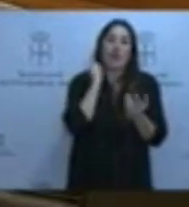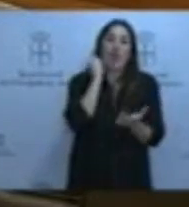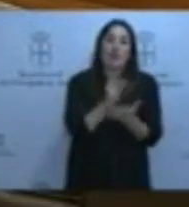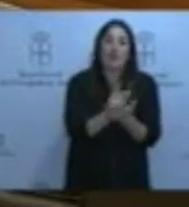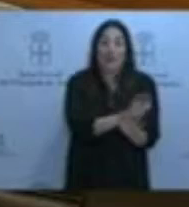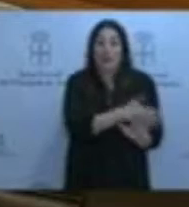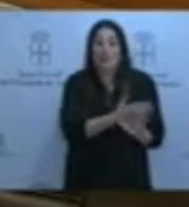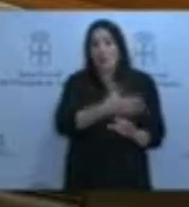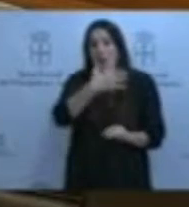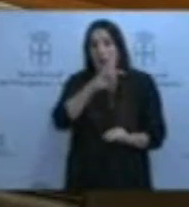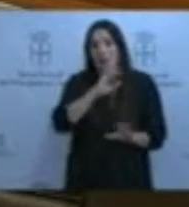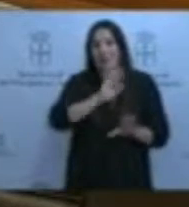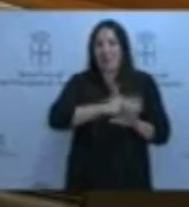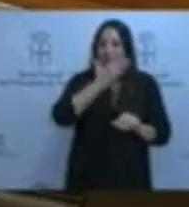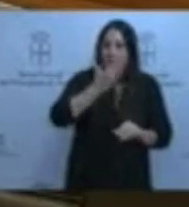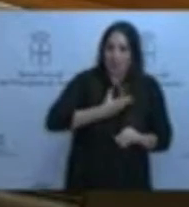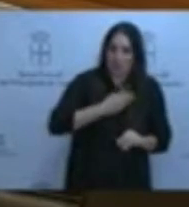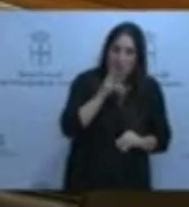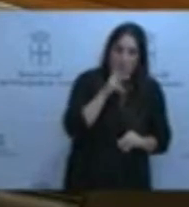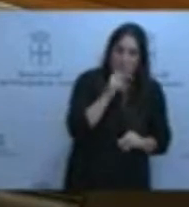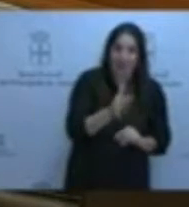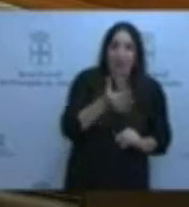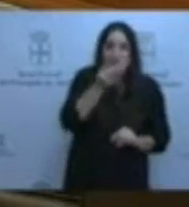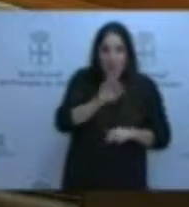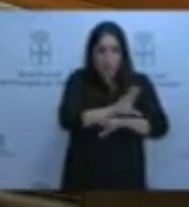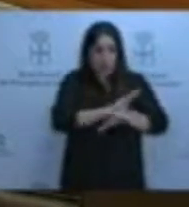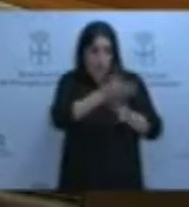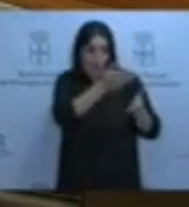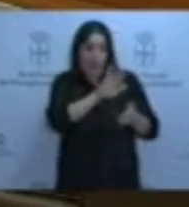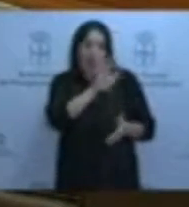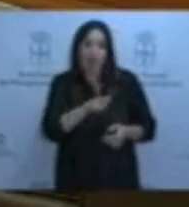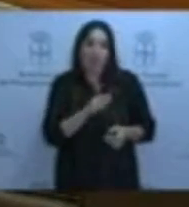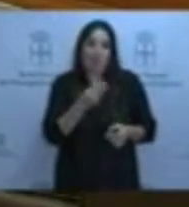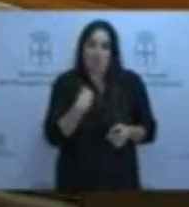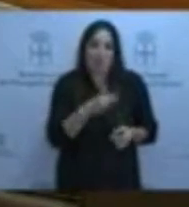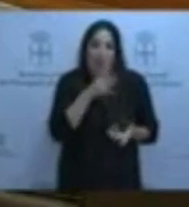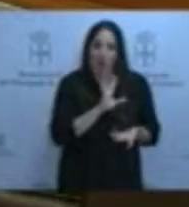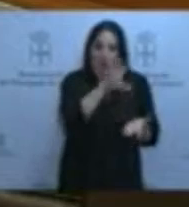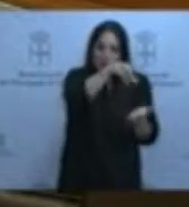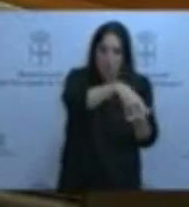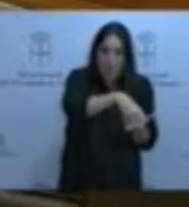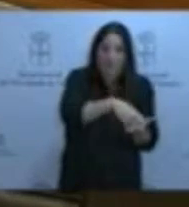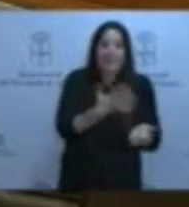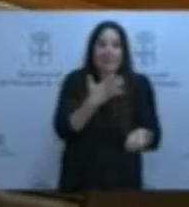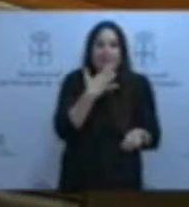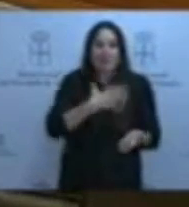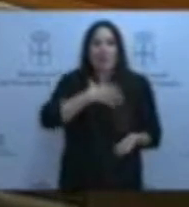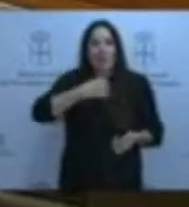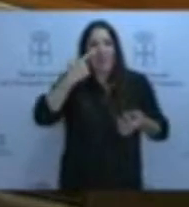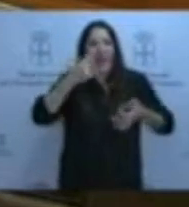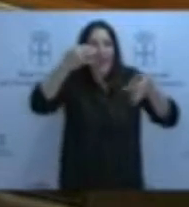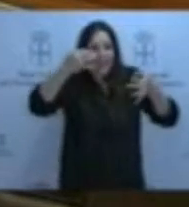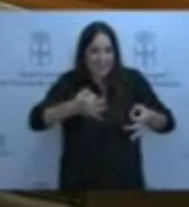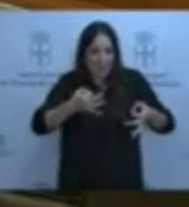fecha tanto para el Ayuntamiento de Valdés como para la suga consellería y el actual. En fin, si pudieran garantizar que no vamos a seguir